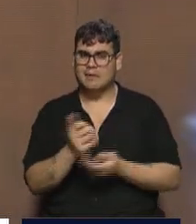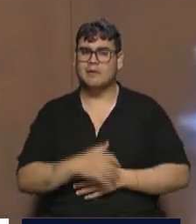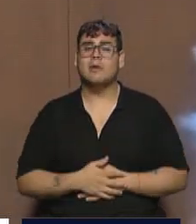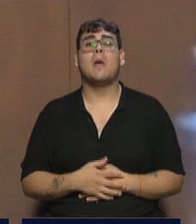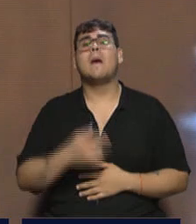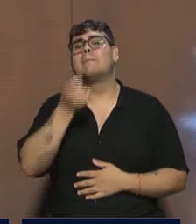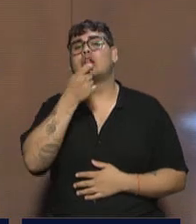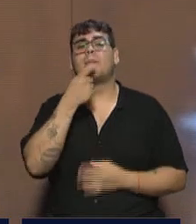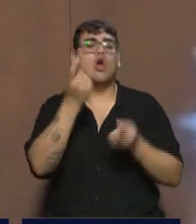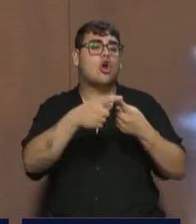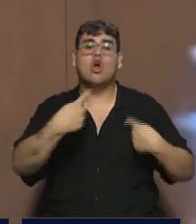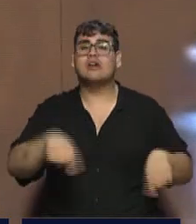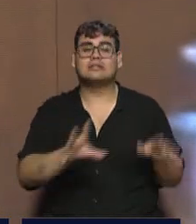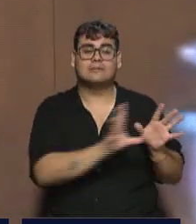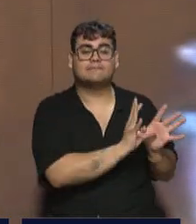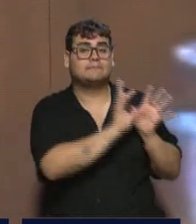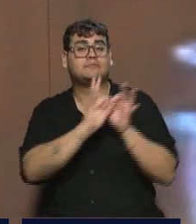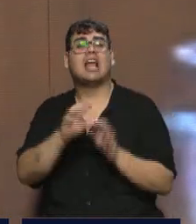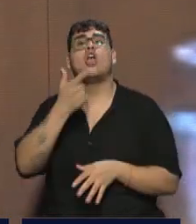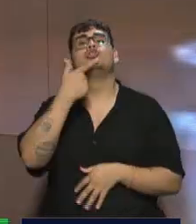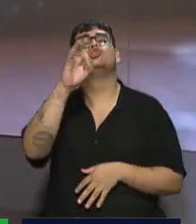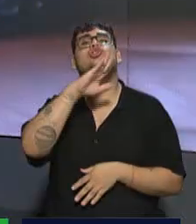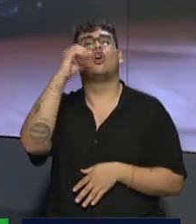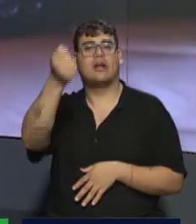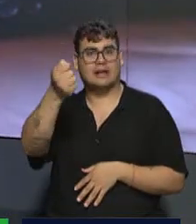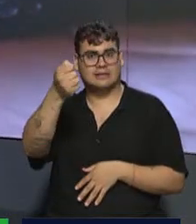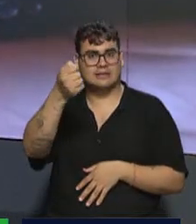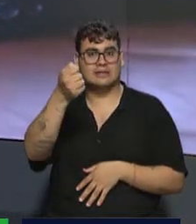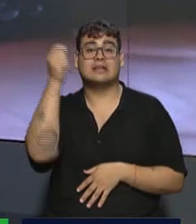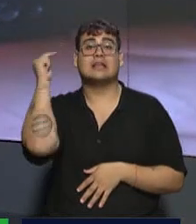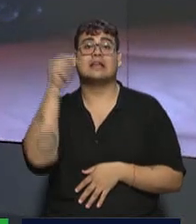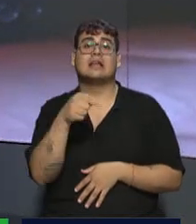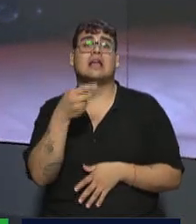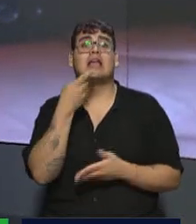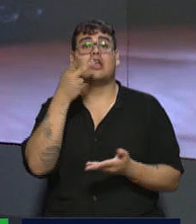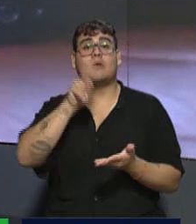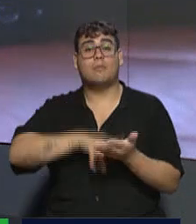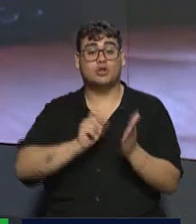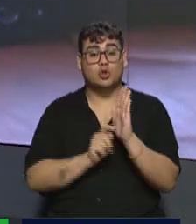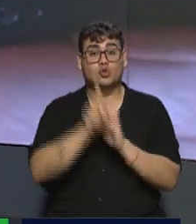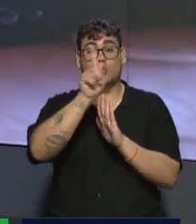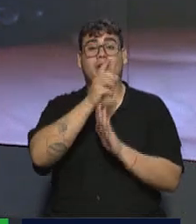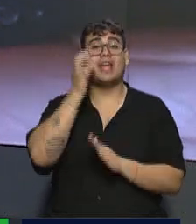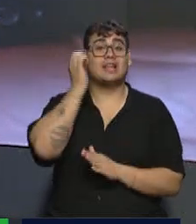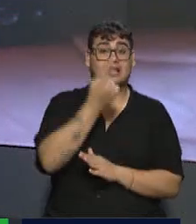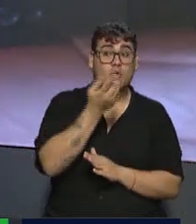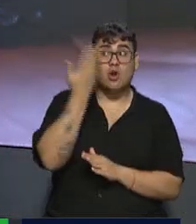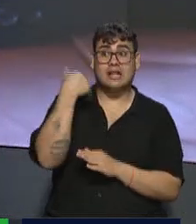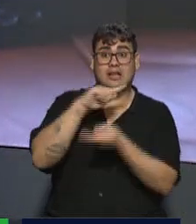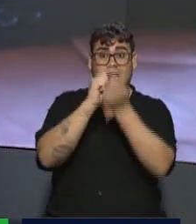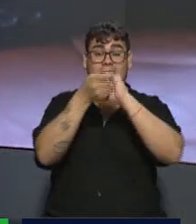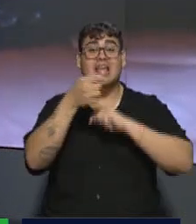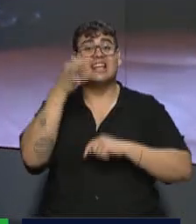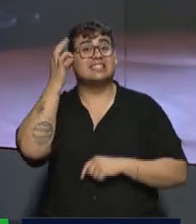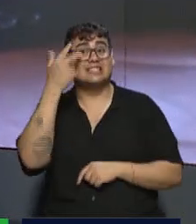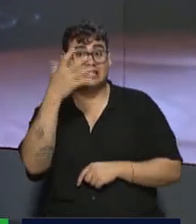derivados de la soja. Atención con esto, que hay enojo también en el campo. Sube del 31 al 33. Y del vino, que no teníamos nada,